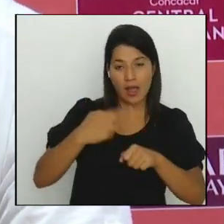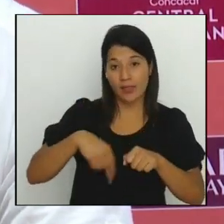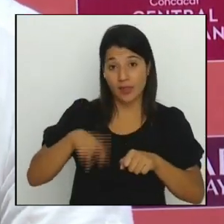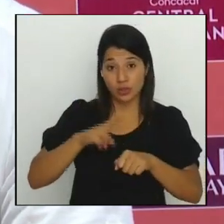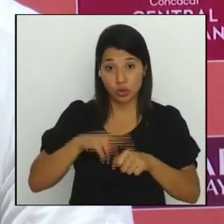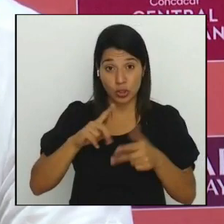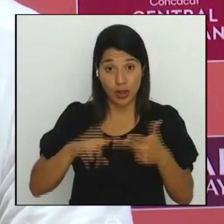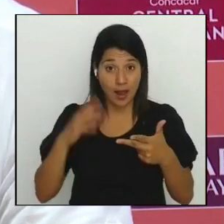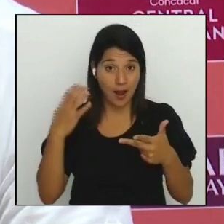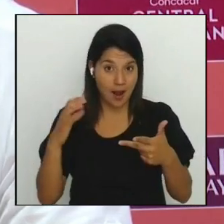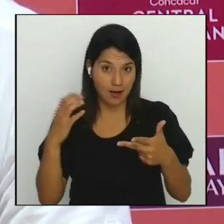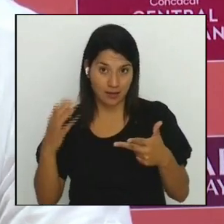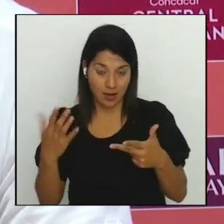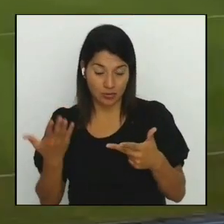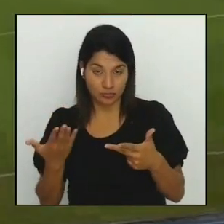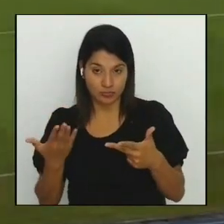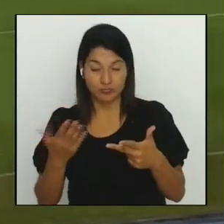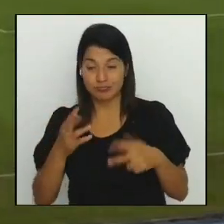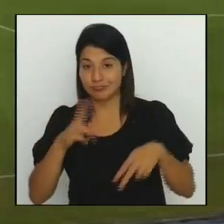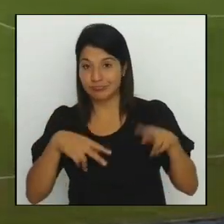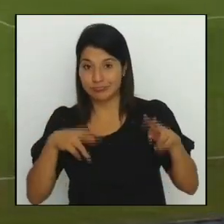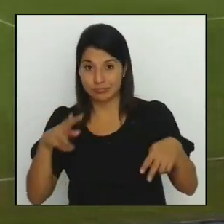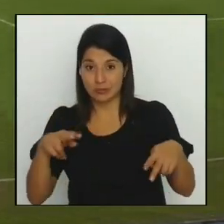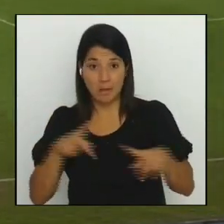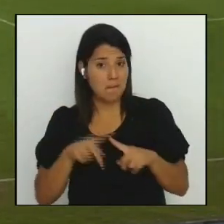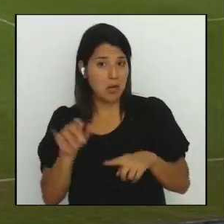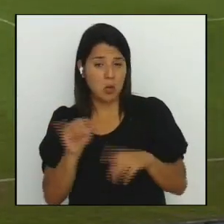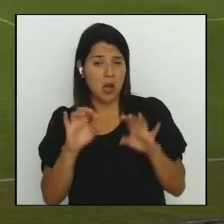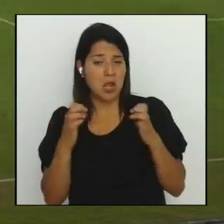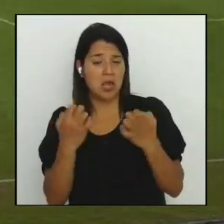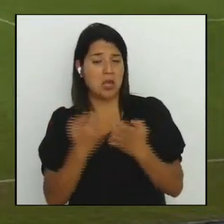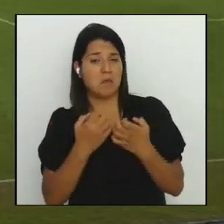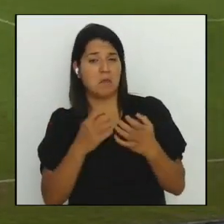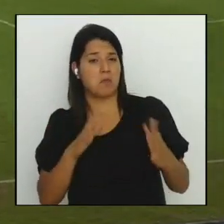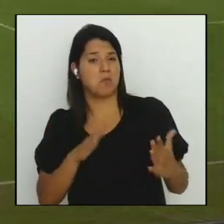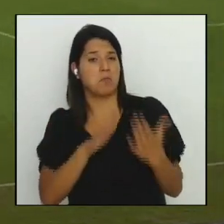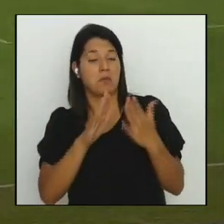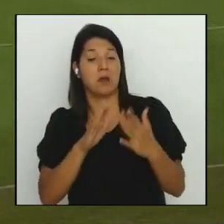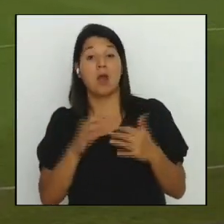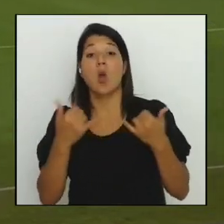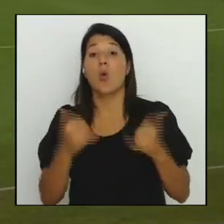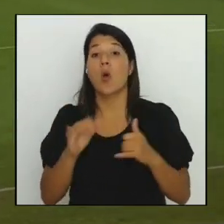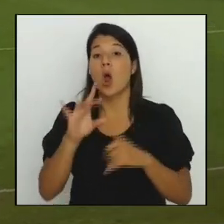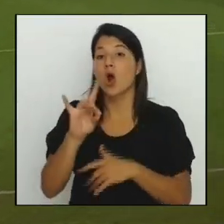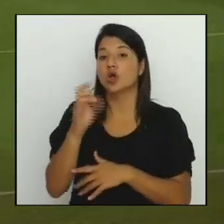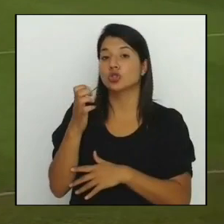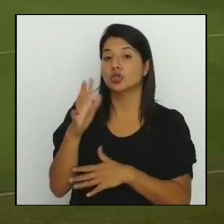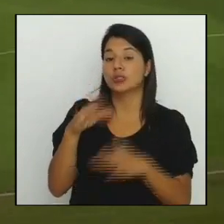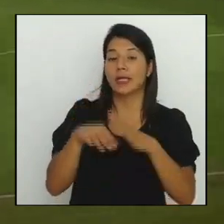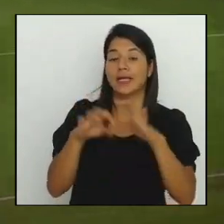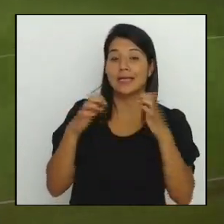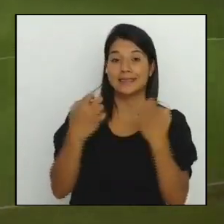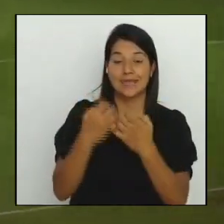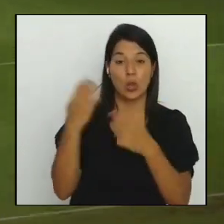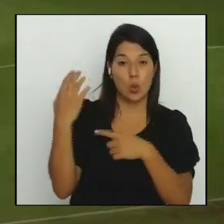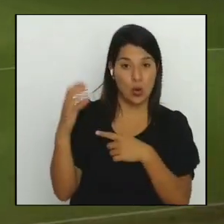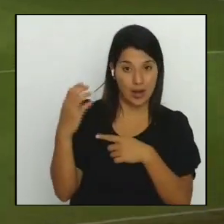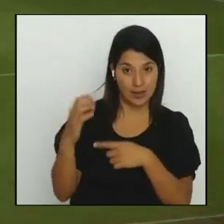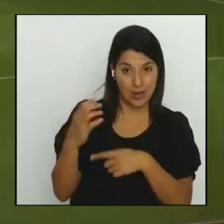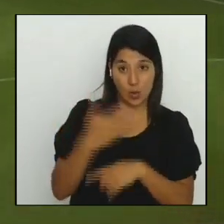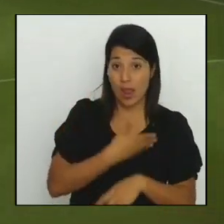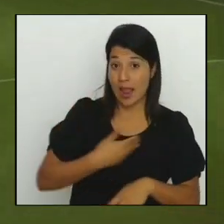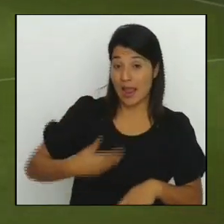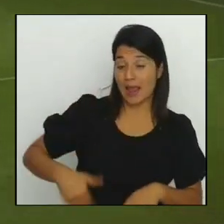el equipo ha resuelto el partido será a las 8 y 15 en el Estadio de Cartago Heredianos no juegan un partido